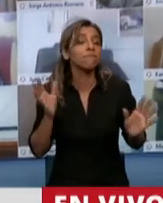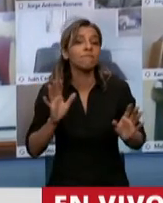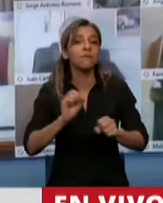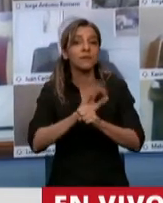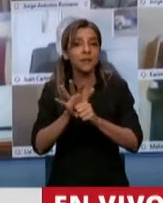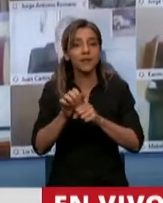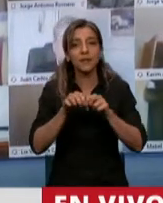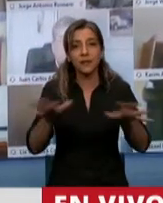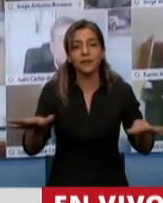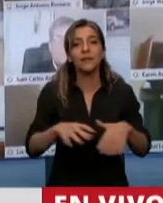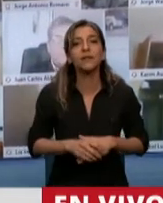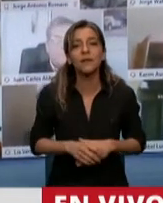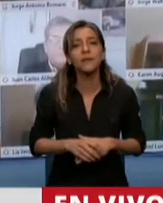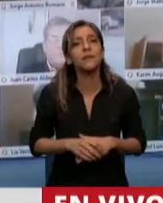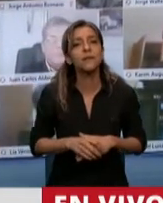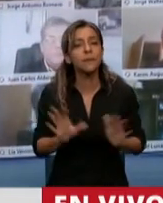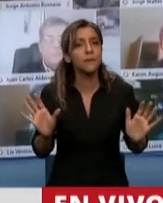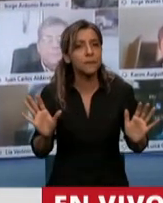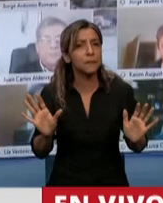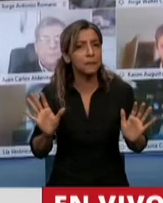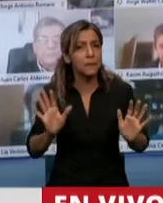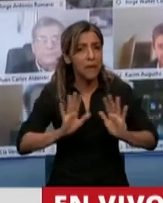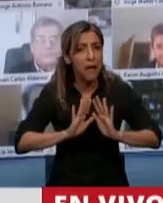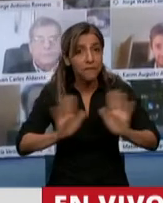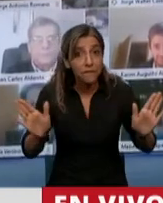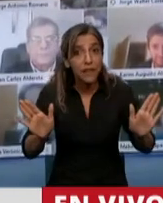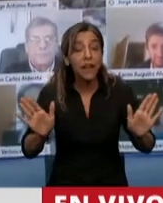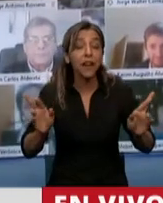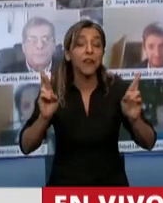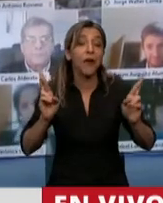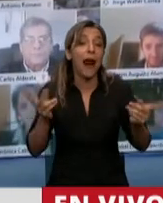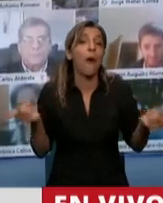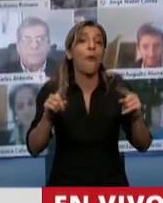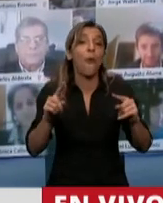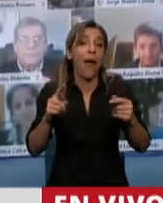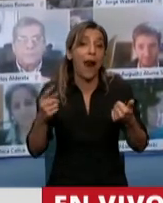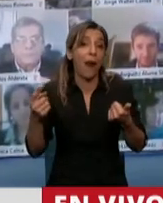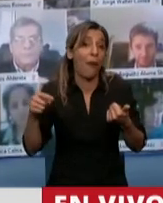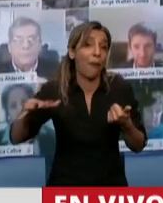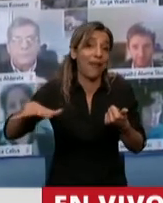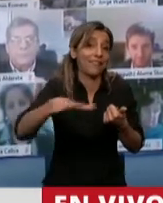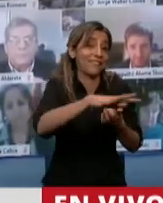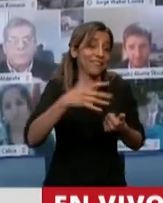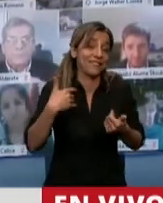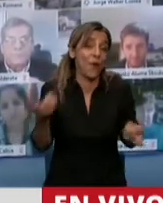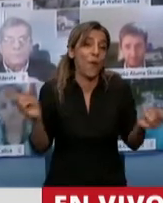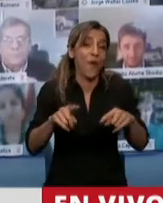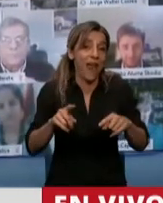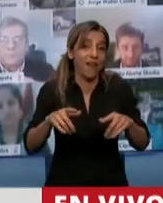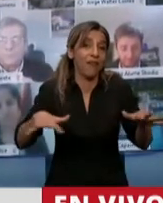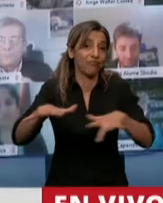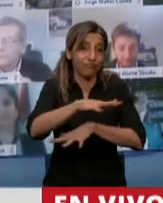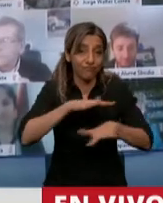vamos a tener oportunidad nuevamente de disfrutarlo. Pero hoy estamos debatiendo esta ley